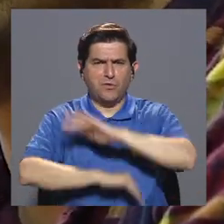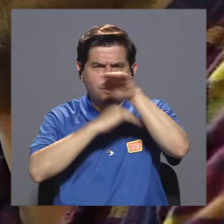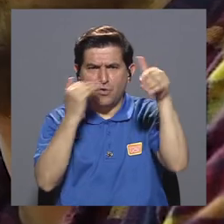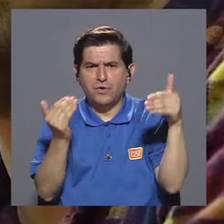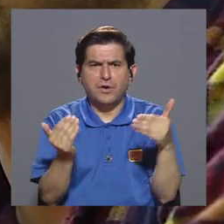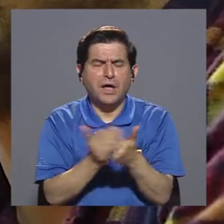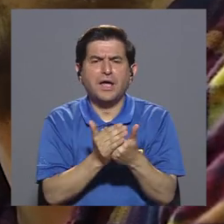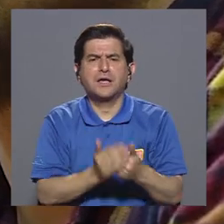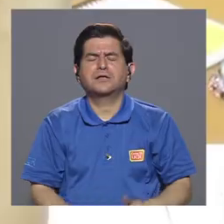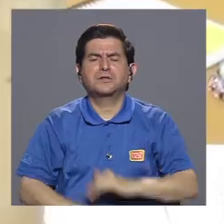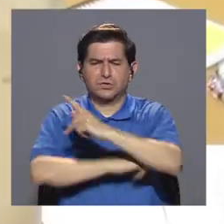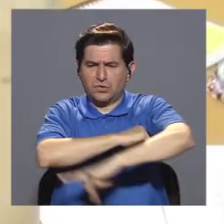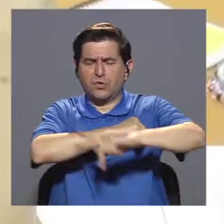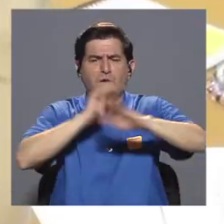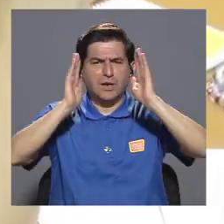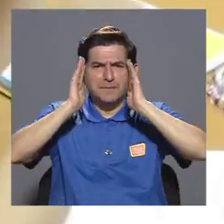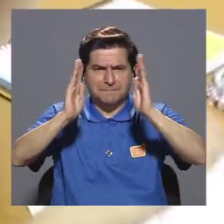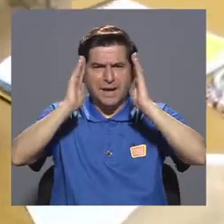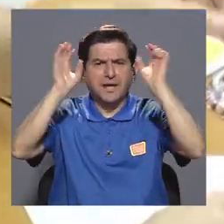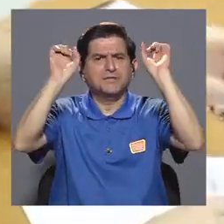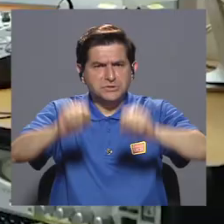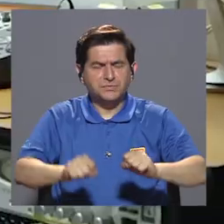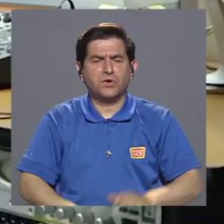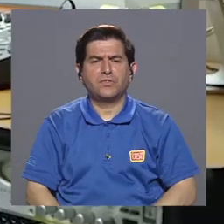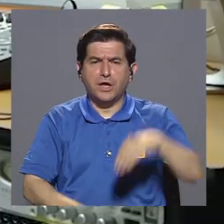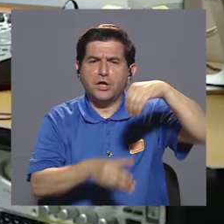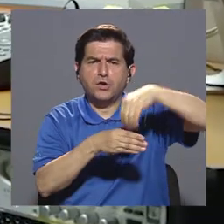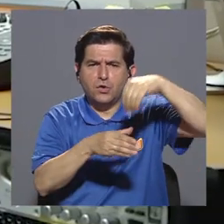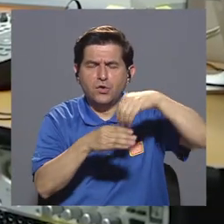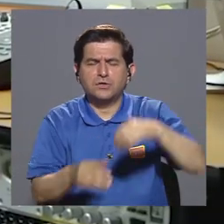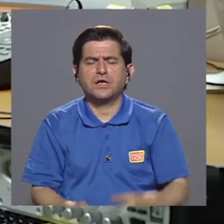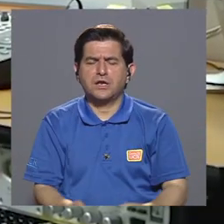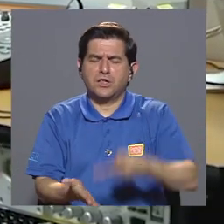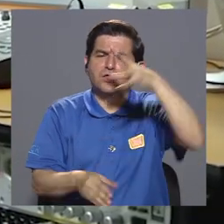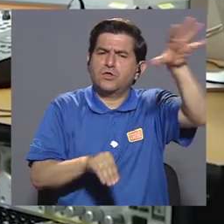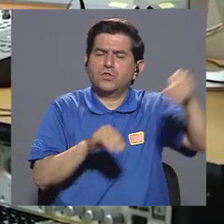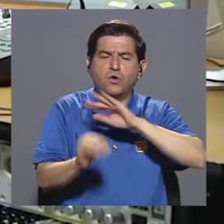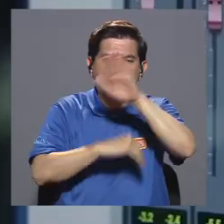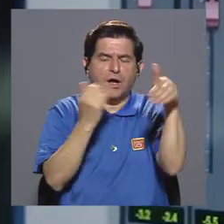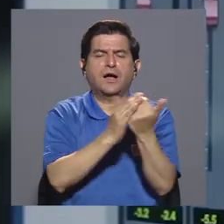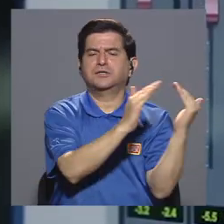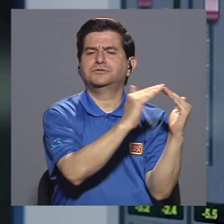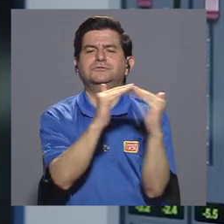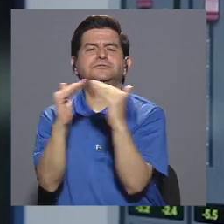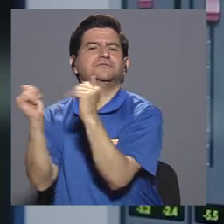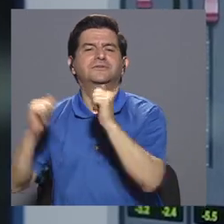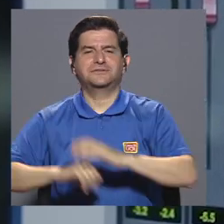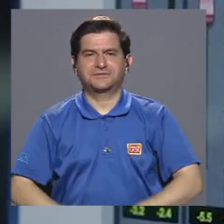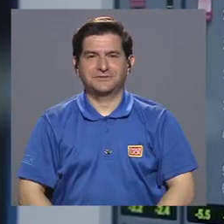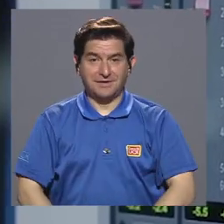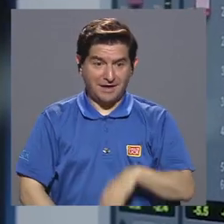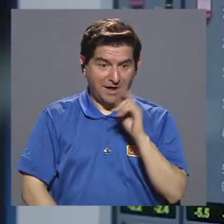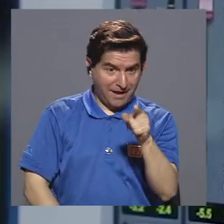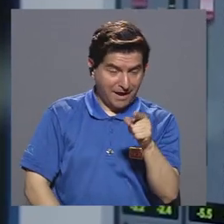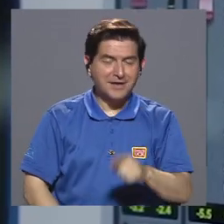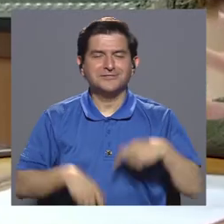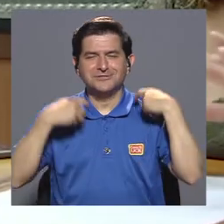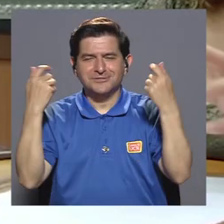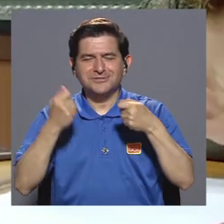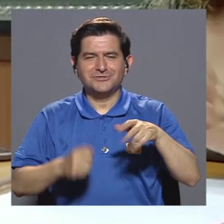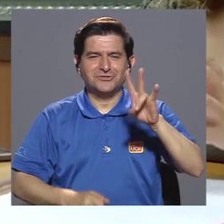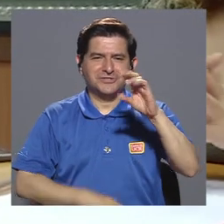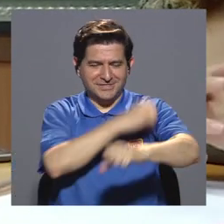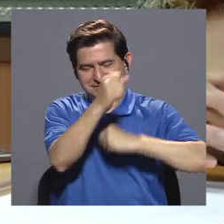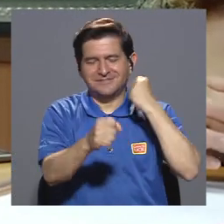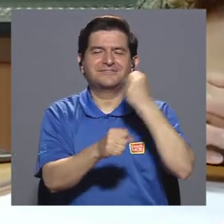extiende a lo largo y ancho de todo el territorio nacional, llevando su contenido con un valor agregado a todos los hogares. Y esto es lo que se